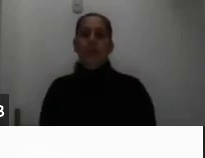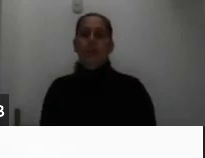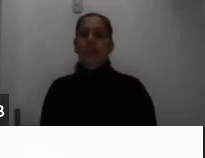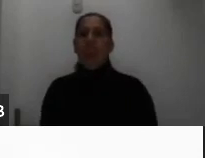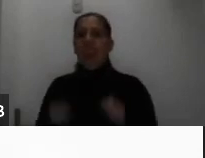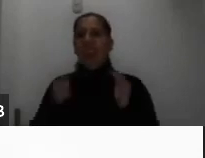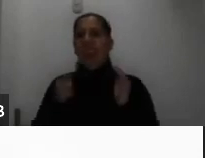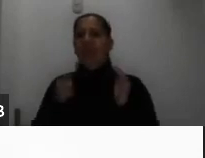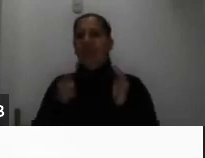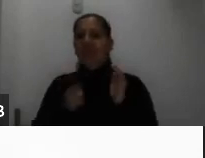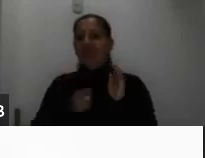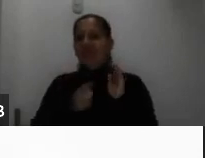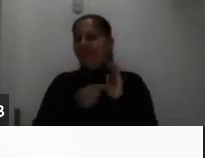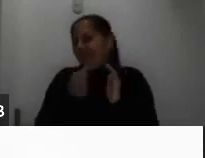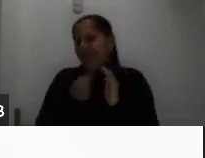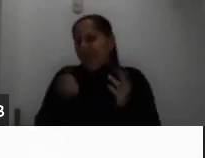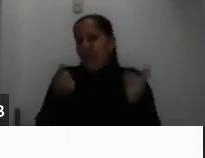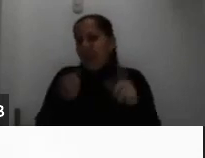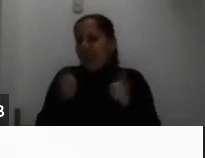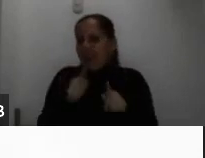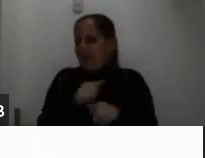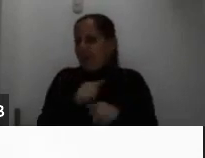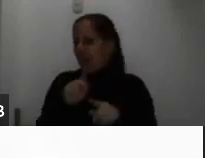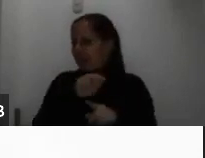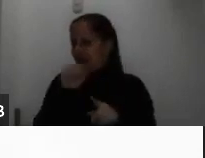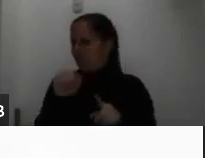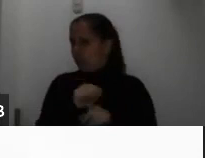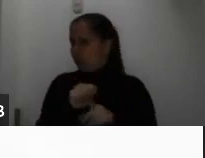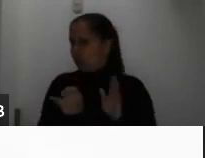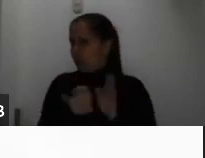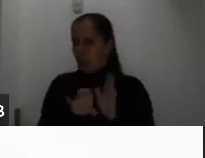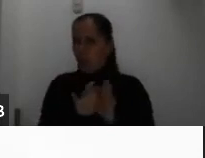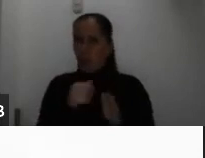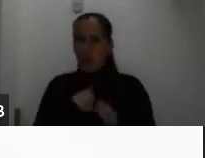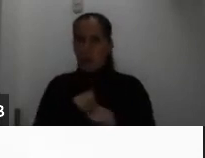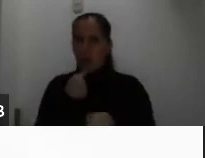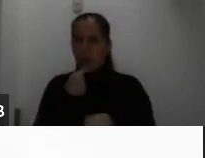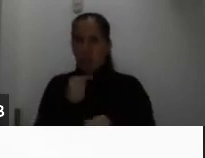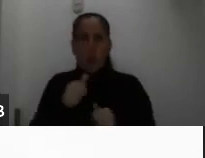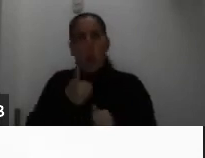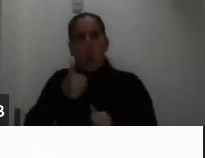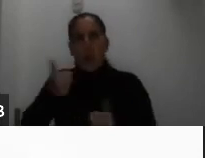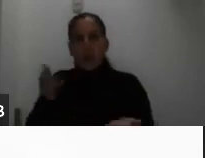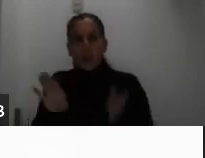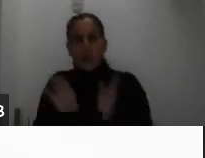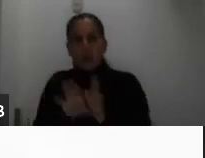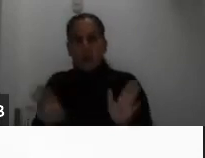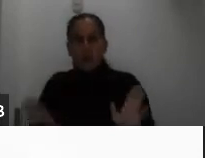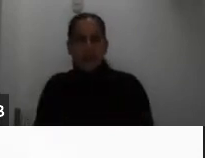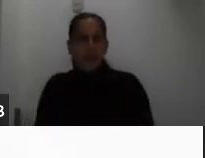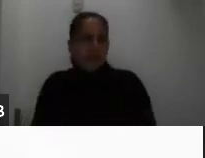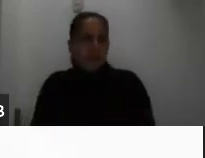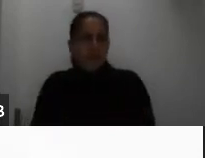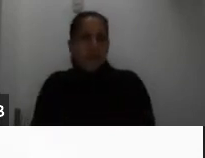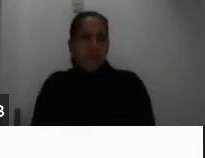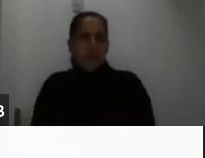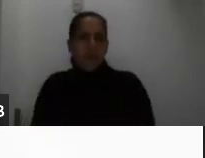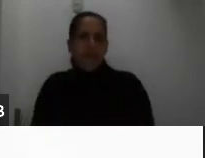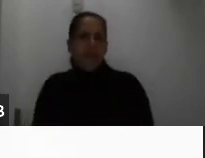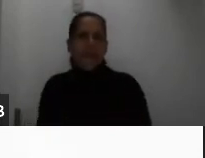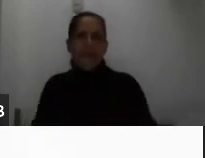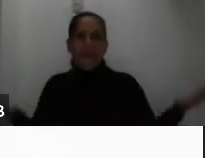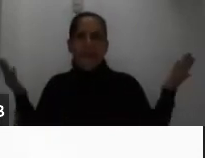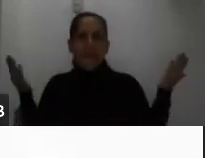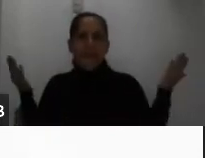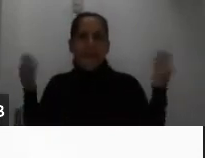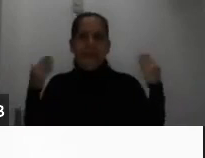suceden digamos situaciones además de las que les digo aquí alguna otra por ejemplo que se yo